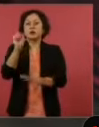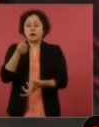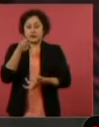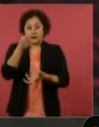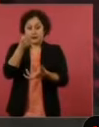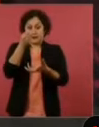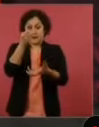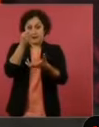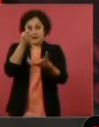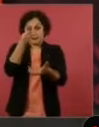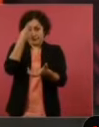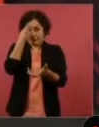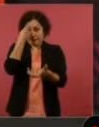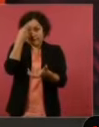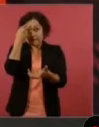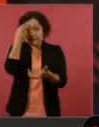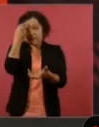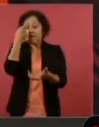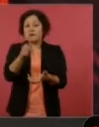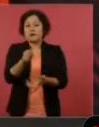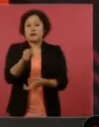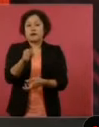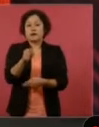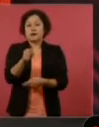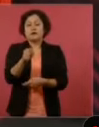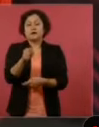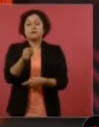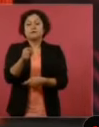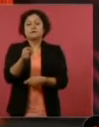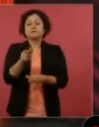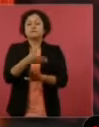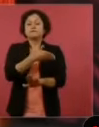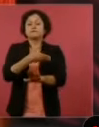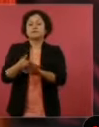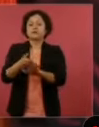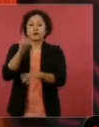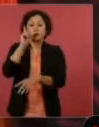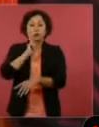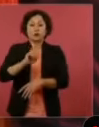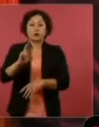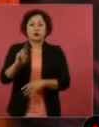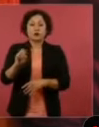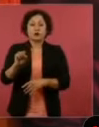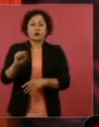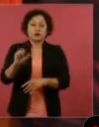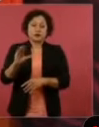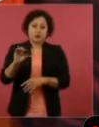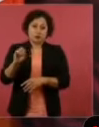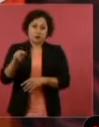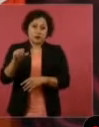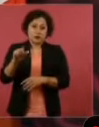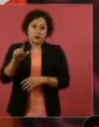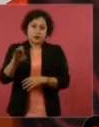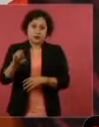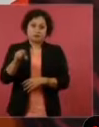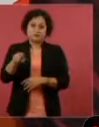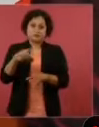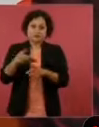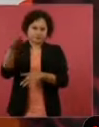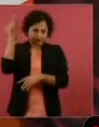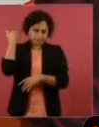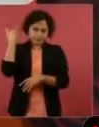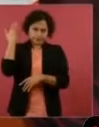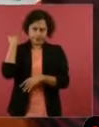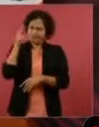en contra de Rocío Nale, los que estaban antes, con